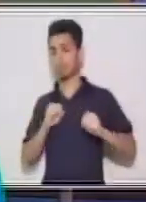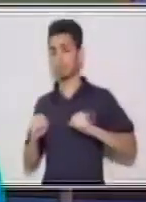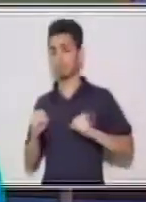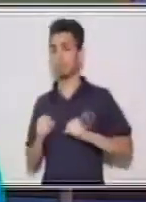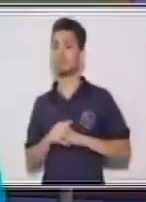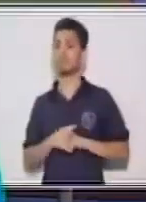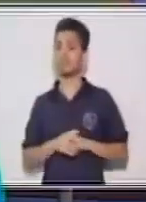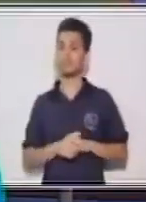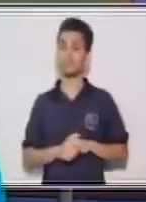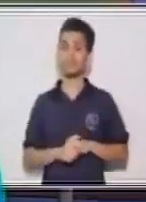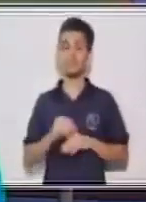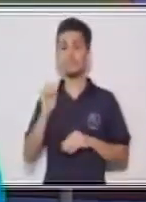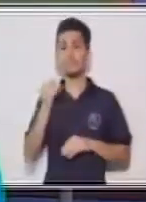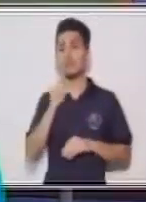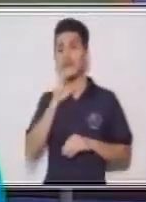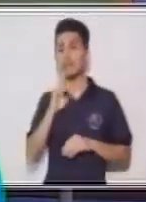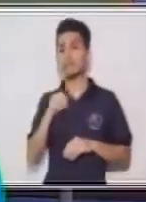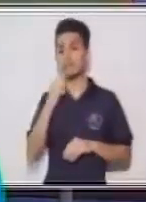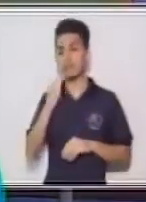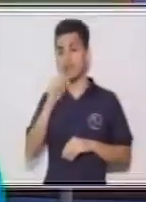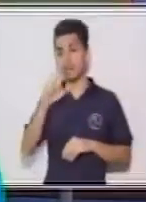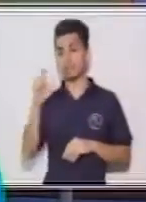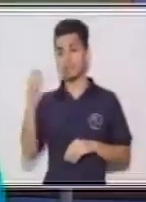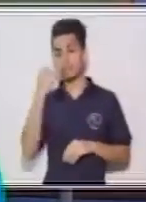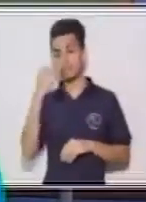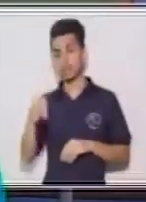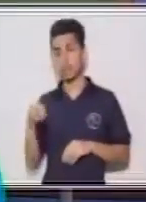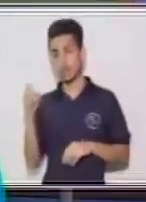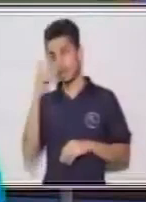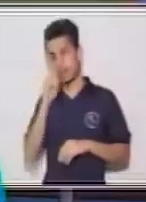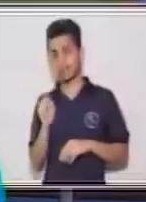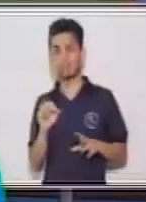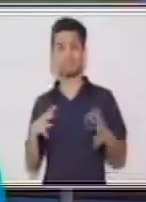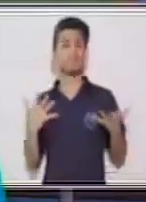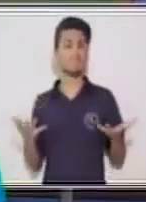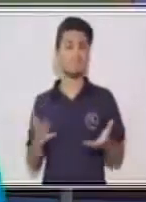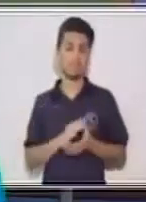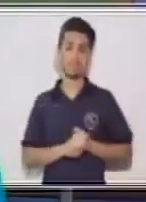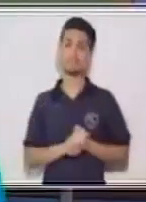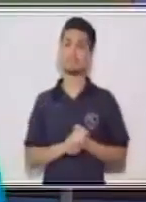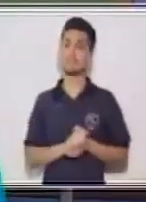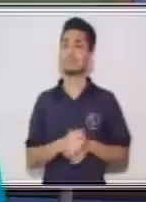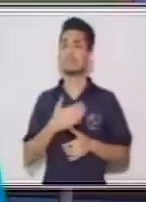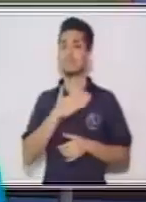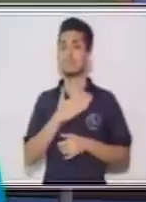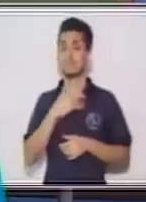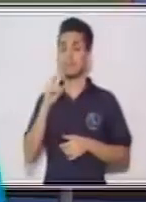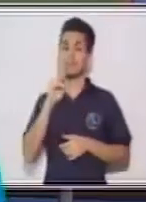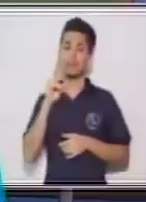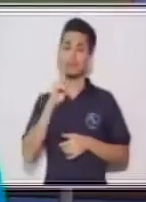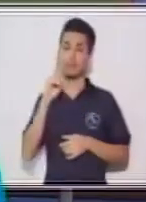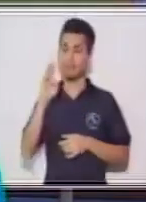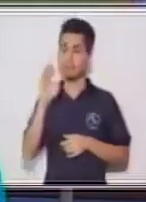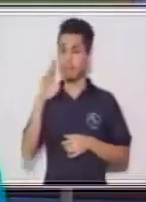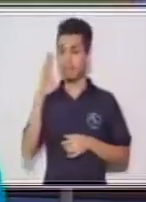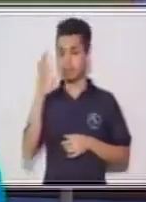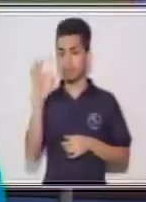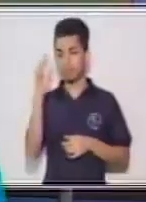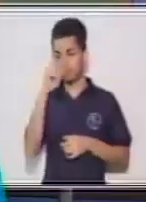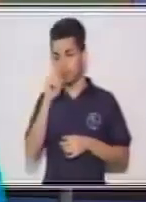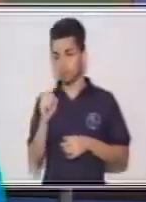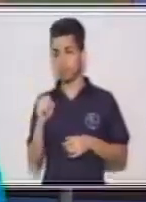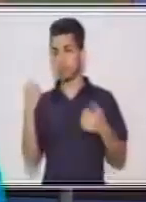¿Qué son las acciones? Bueno, en este caso las acciones son verbos. ¿Por qué? Porque son aquellas que